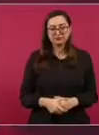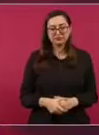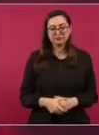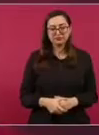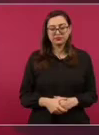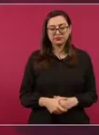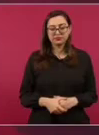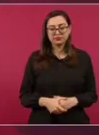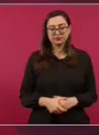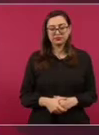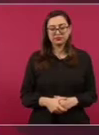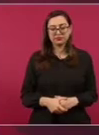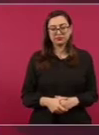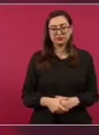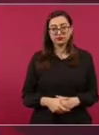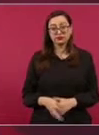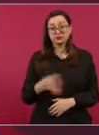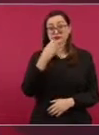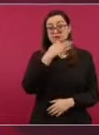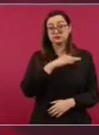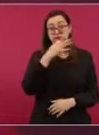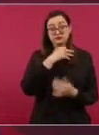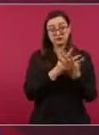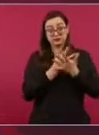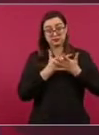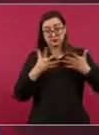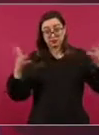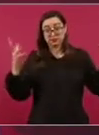Es una feria muy importante.